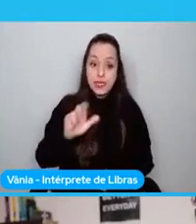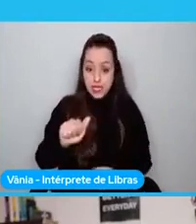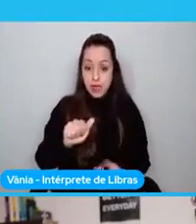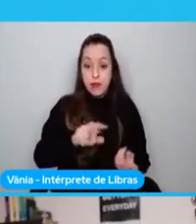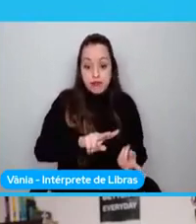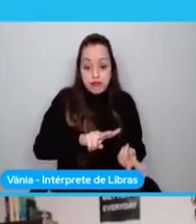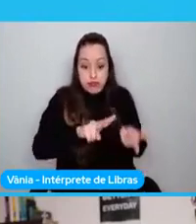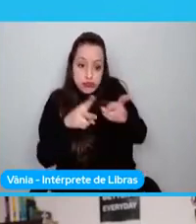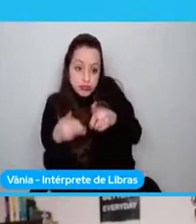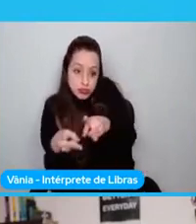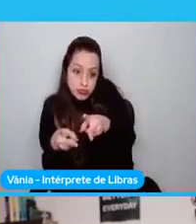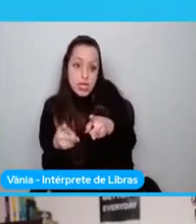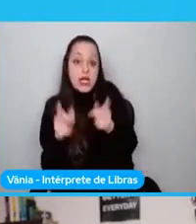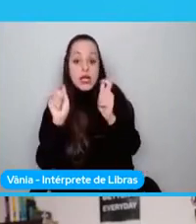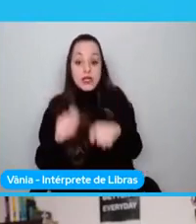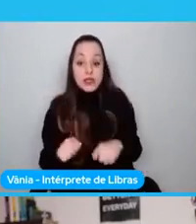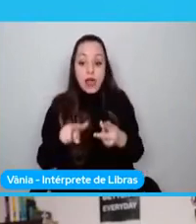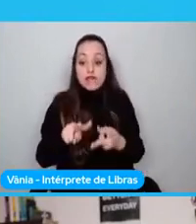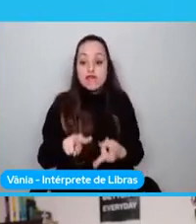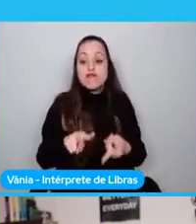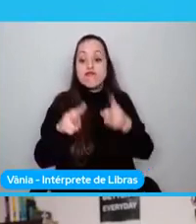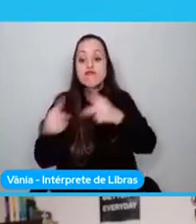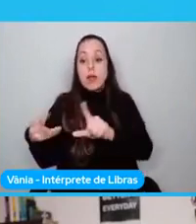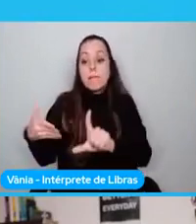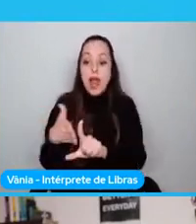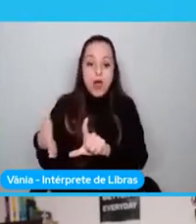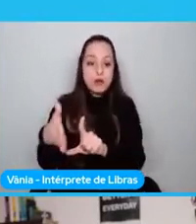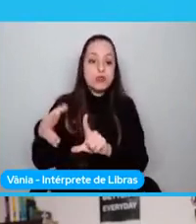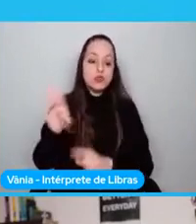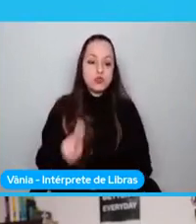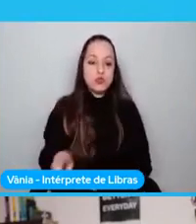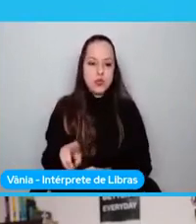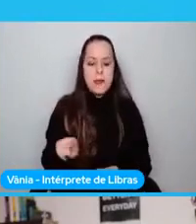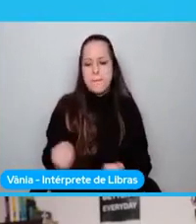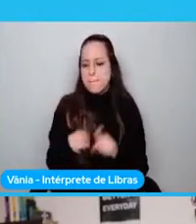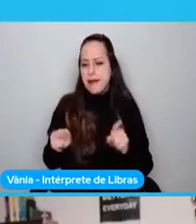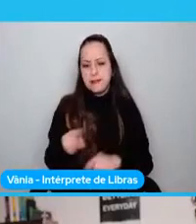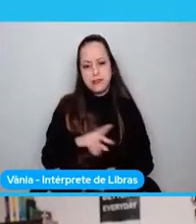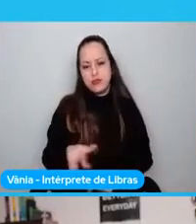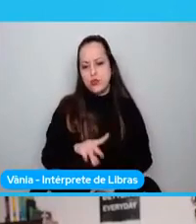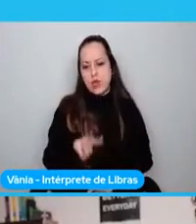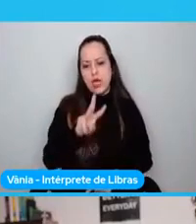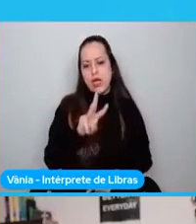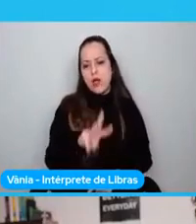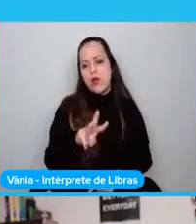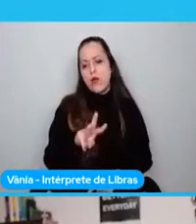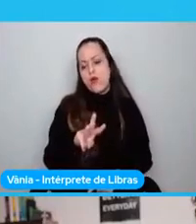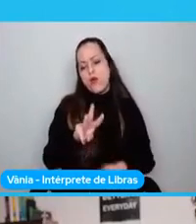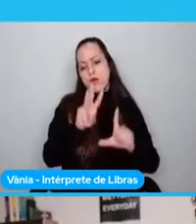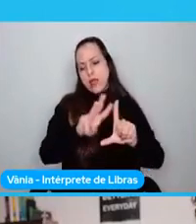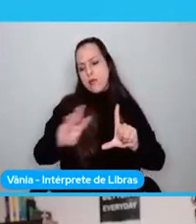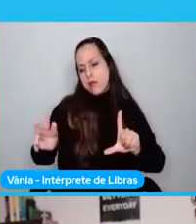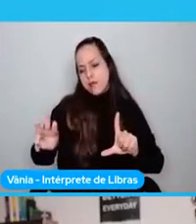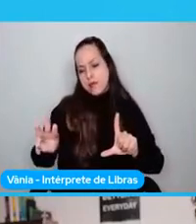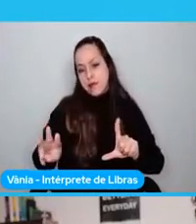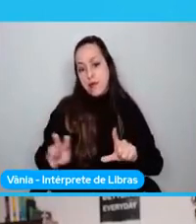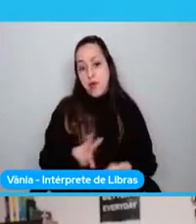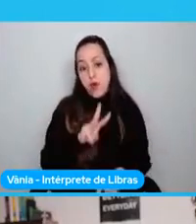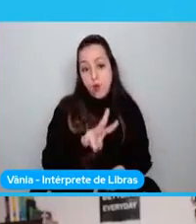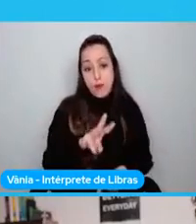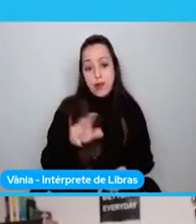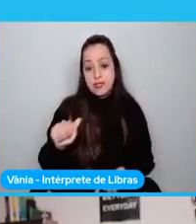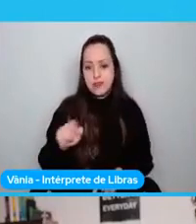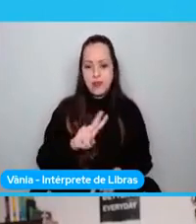WebAssembly, podemos hostearlo en el browser, pero no es una página web. Por lo que WebAssembly no viene a reemplazar